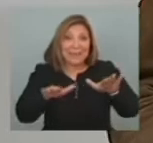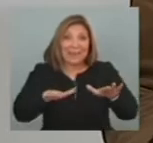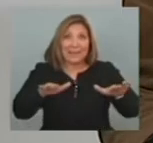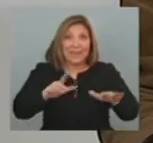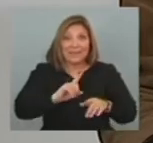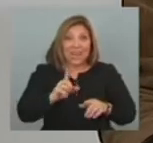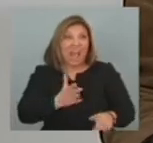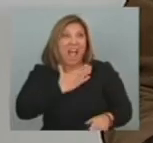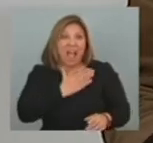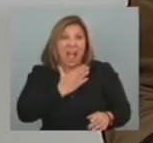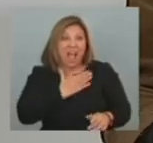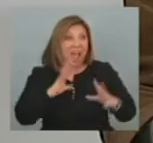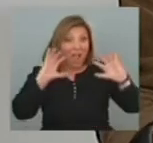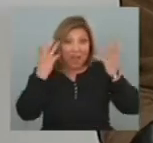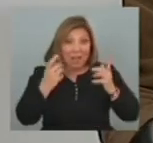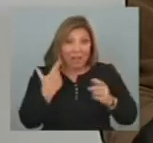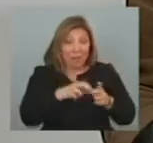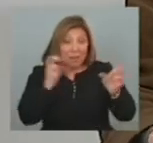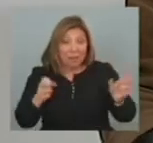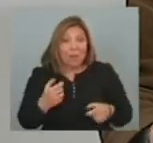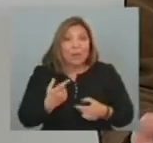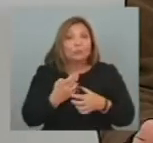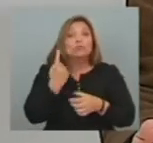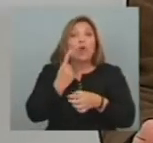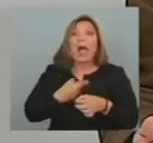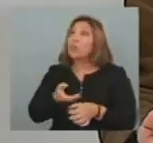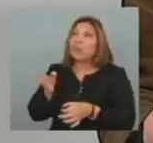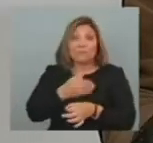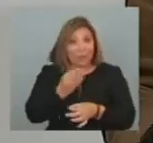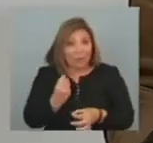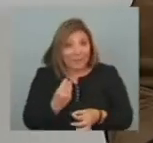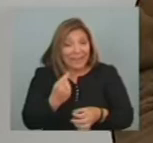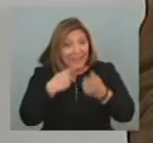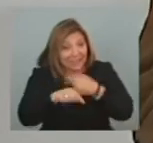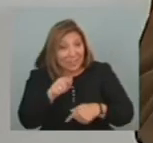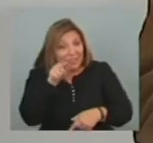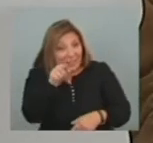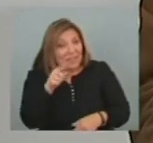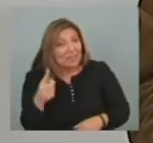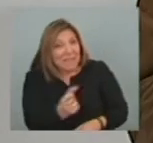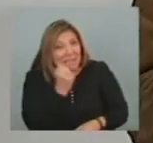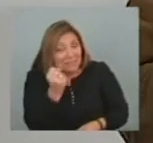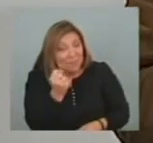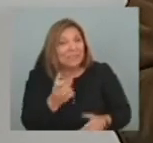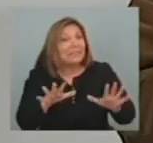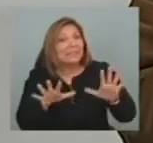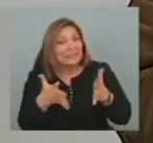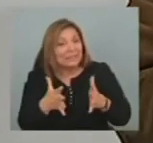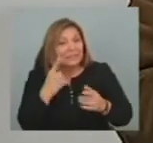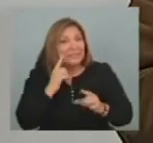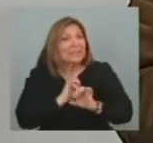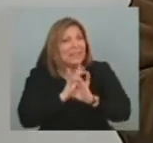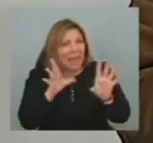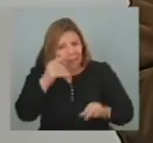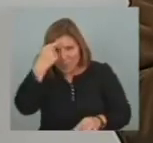Que termina Quejándose De algo Que además En términos Básicos Tampoco es así Y yo creo Que lo más importante Aquí es Tener claro Que esa